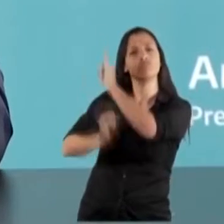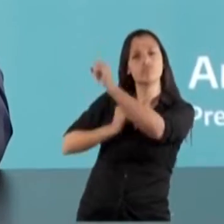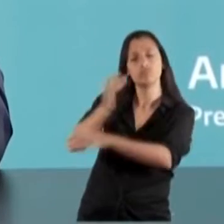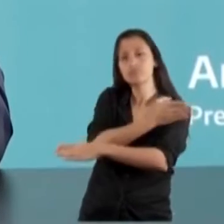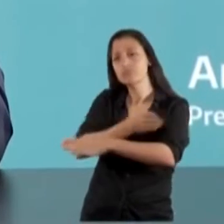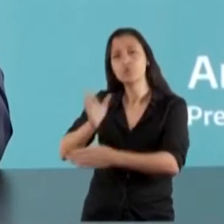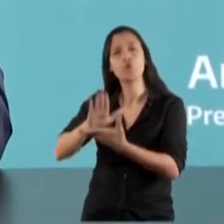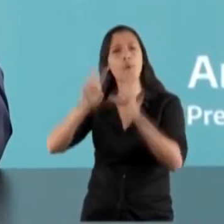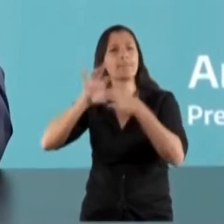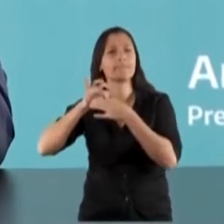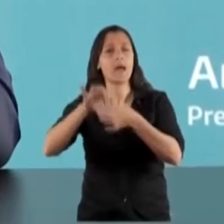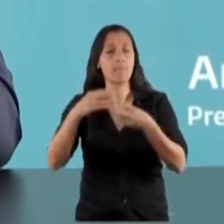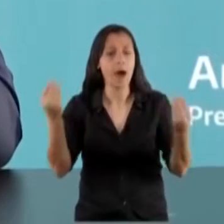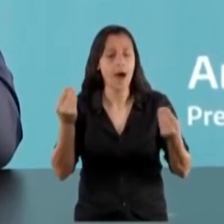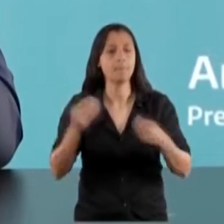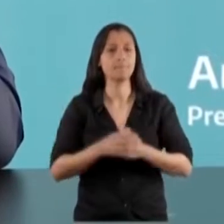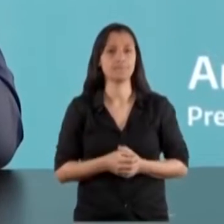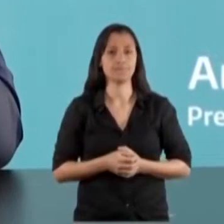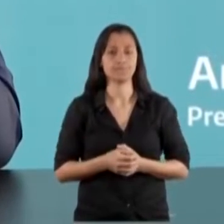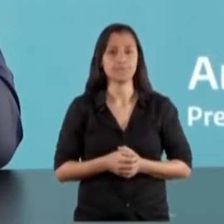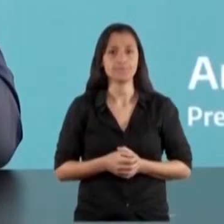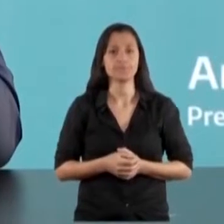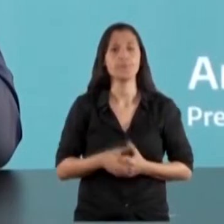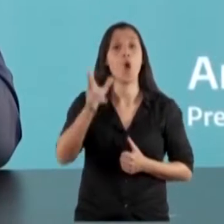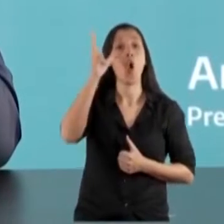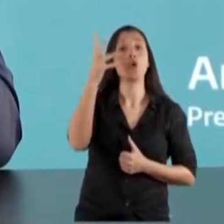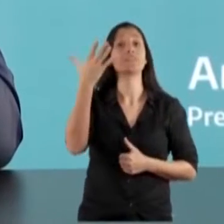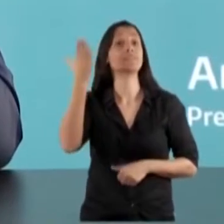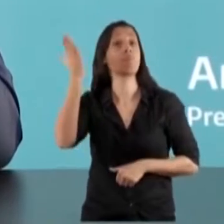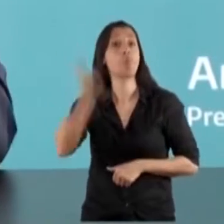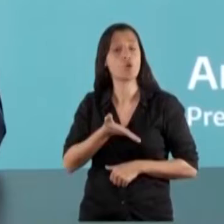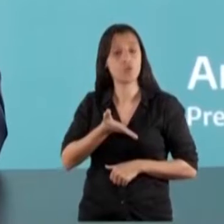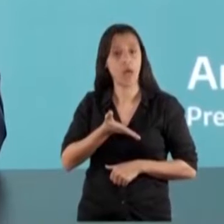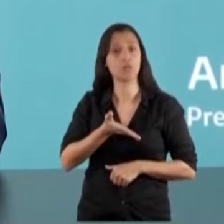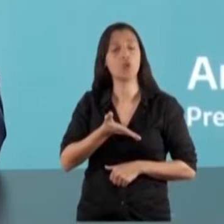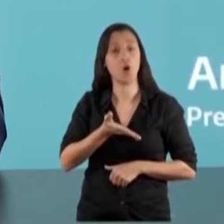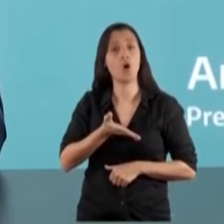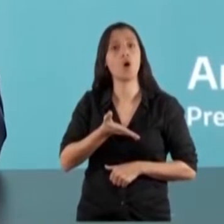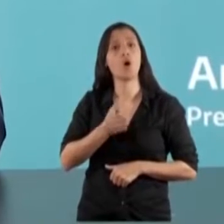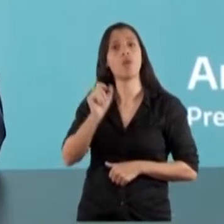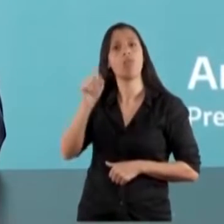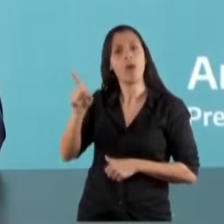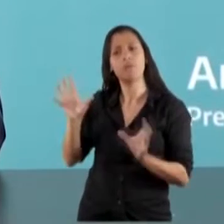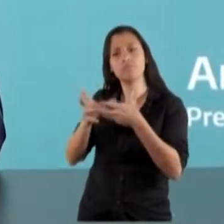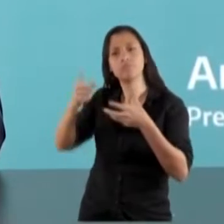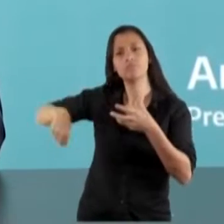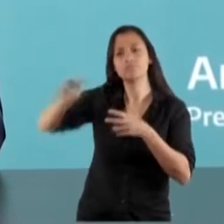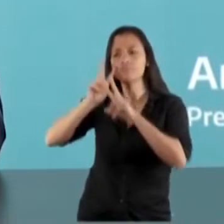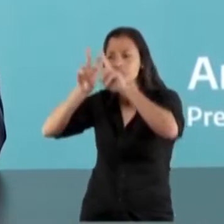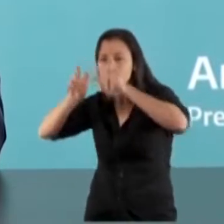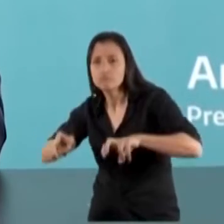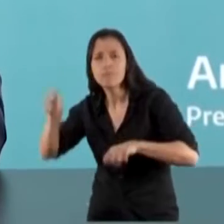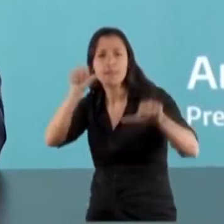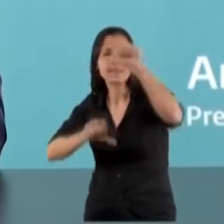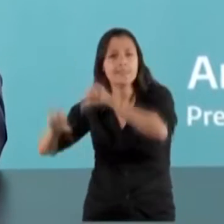que el 85% de la investigación de la ciencia